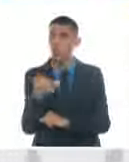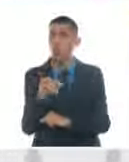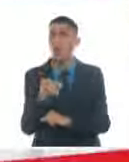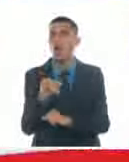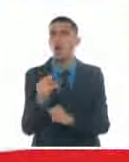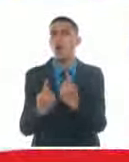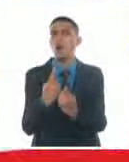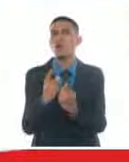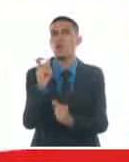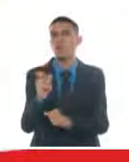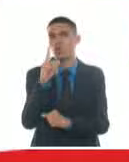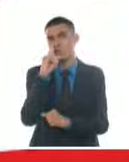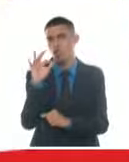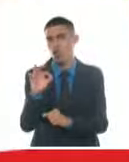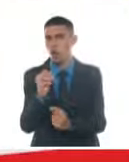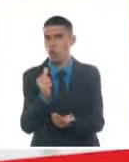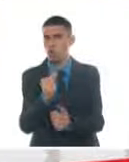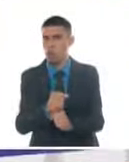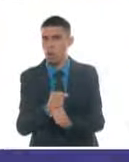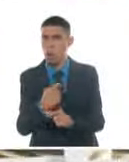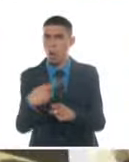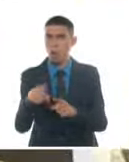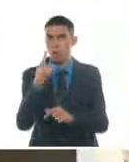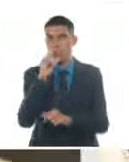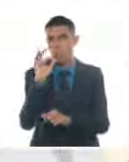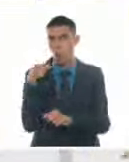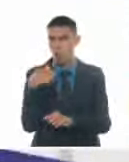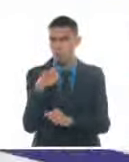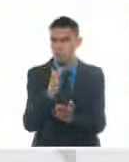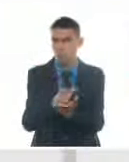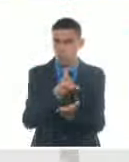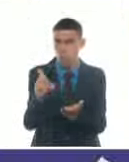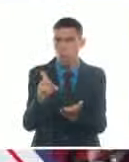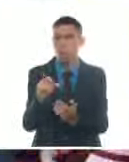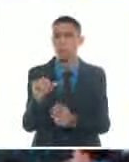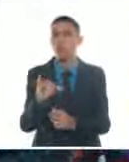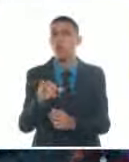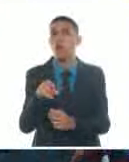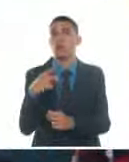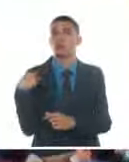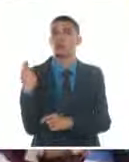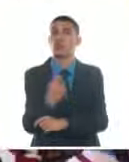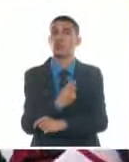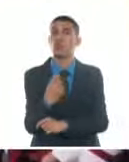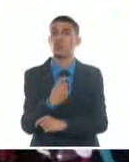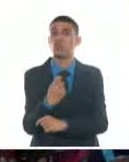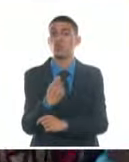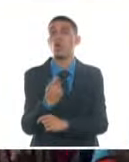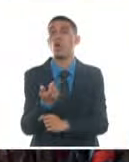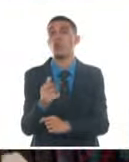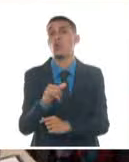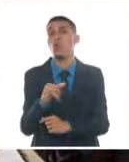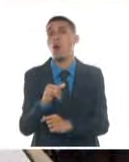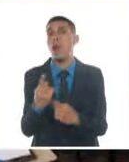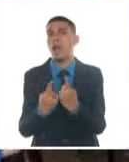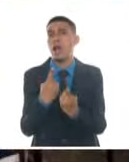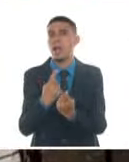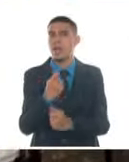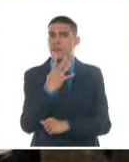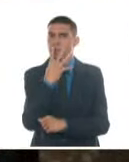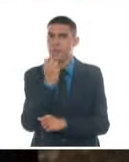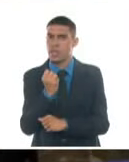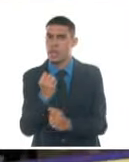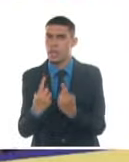estudio y el trabajo. Además, se impartieron cursos de habilitación para interesados en adiestrarse en algún oficio. La